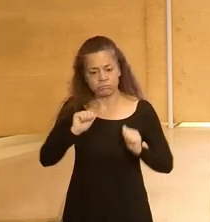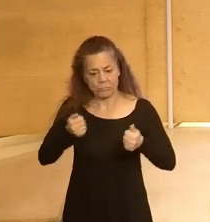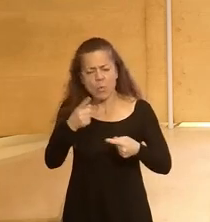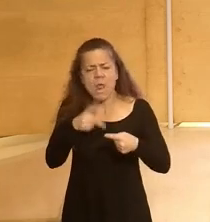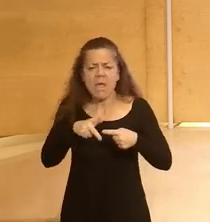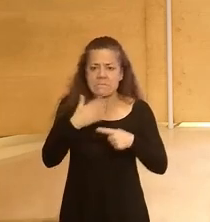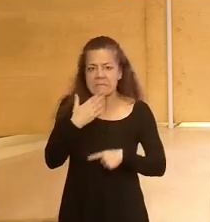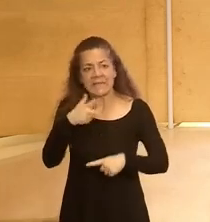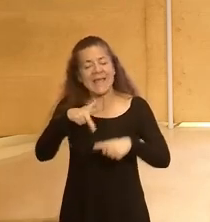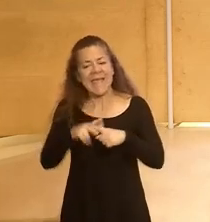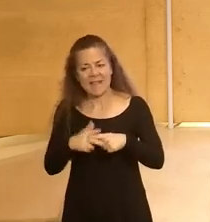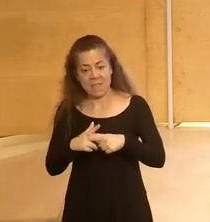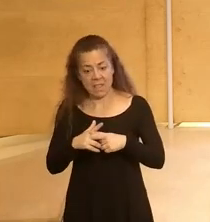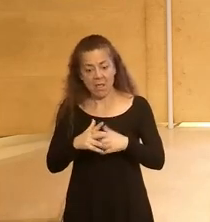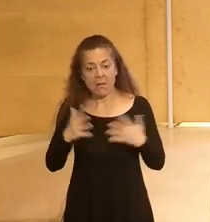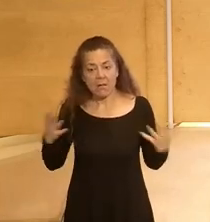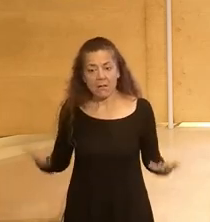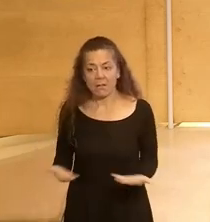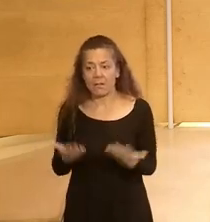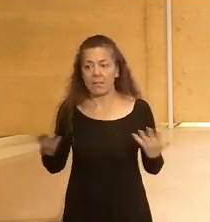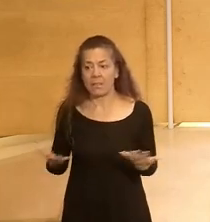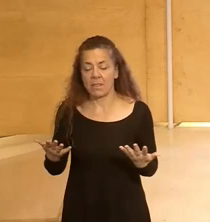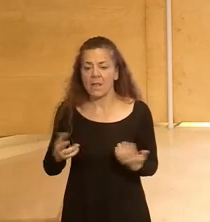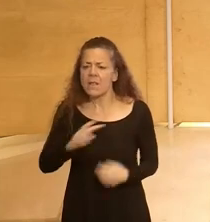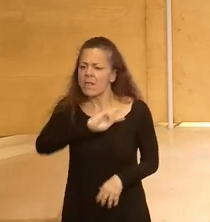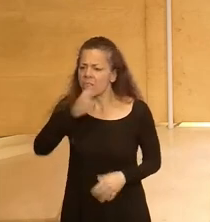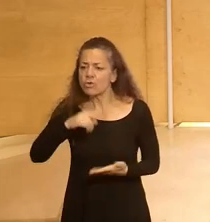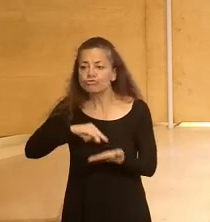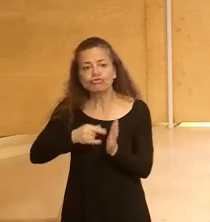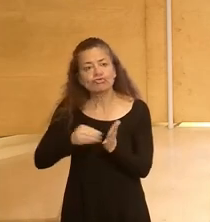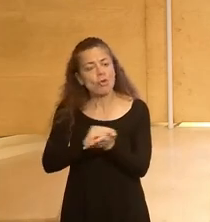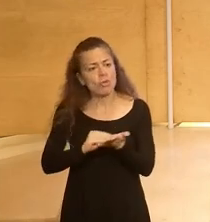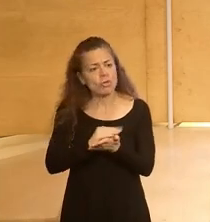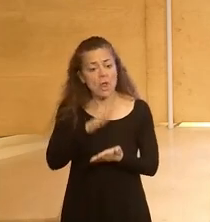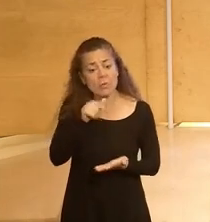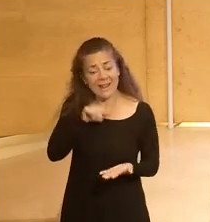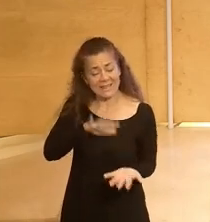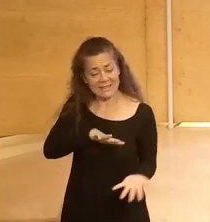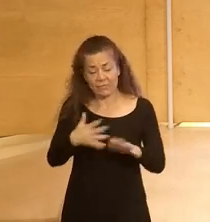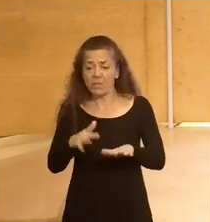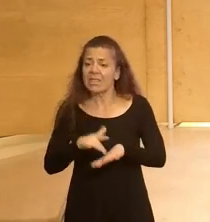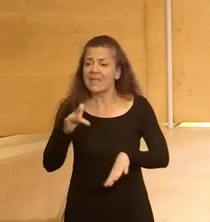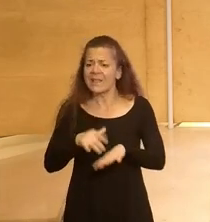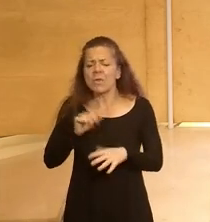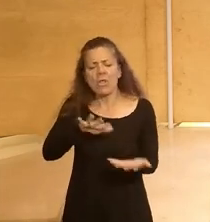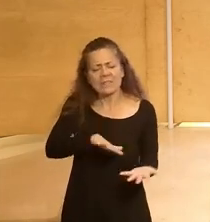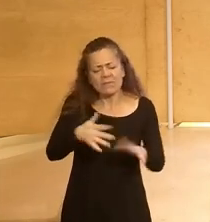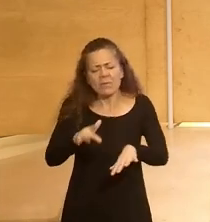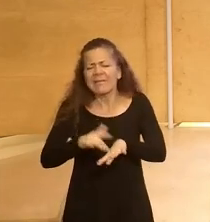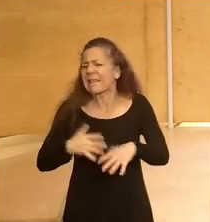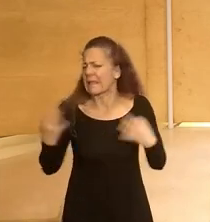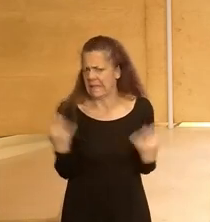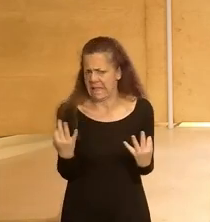herramienta que potencia distintas soluciones porque se habla de transformación digital pero ¿qué es transformación digital?